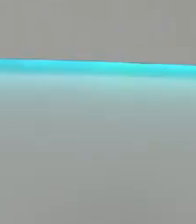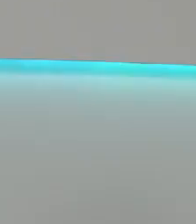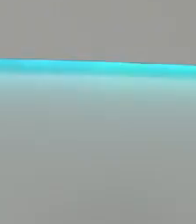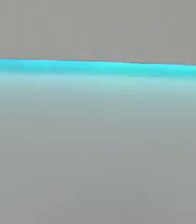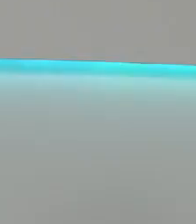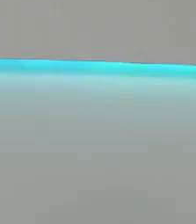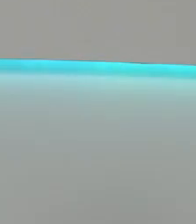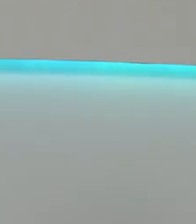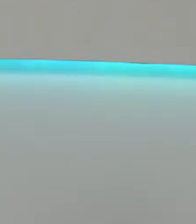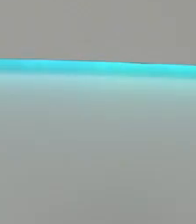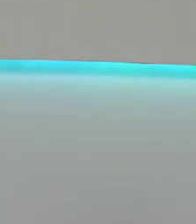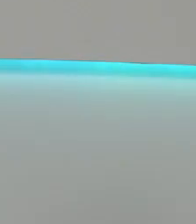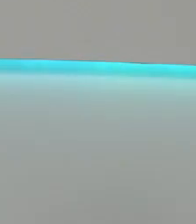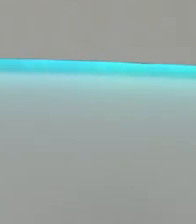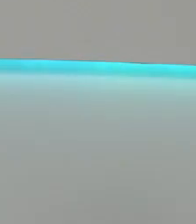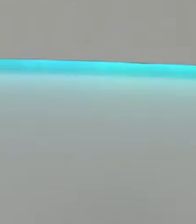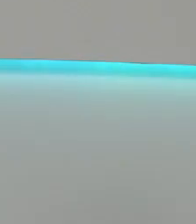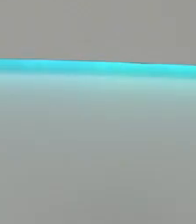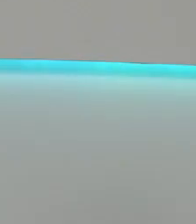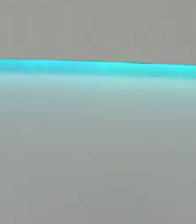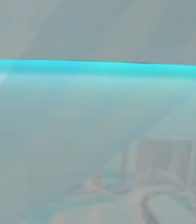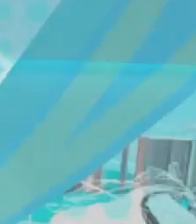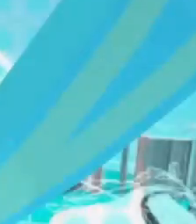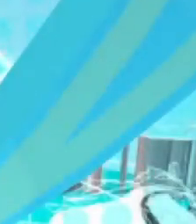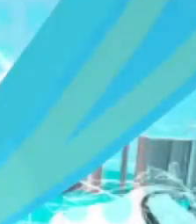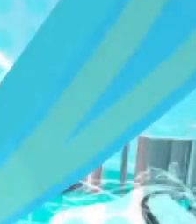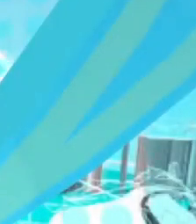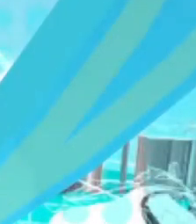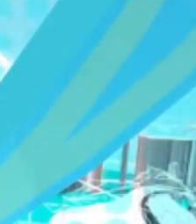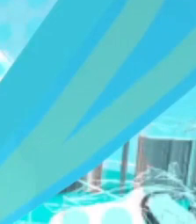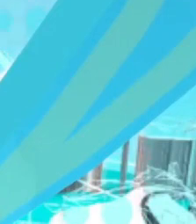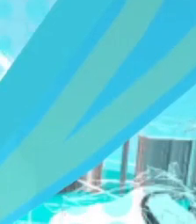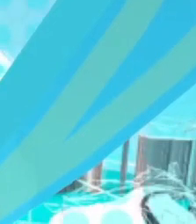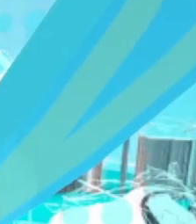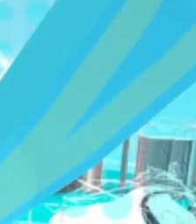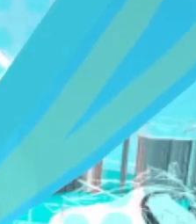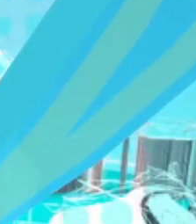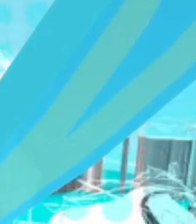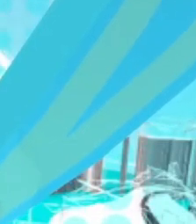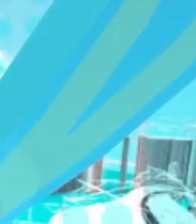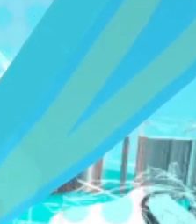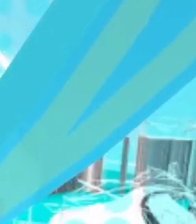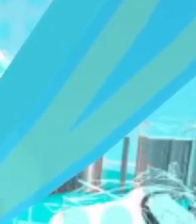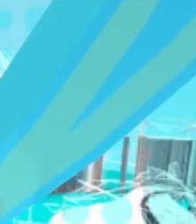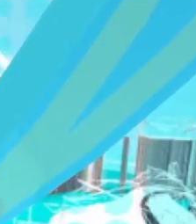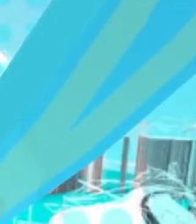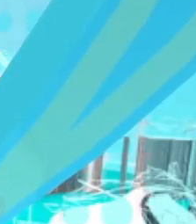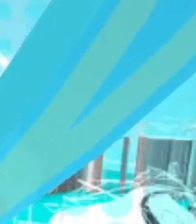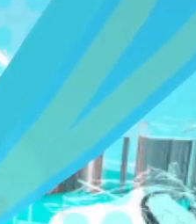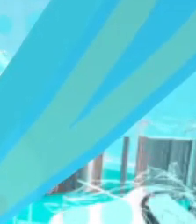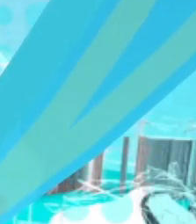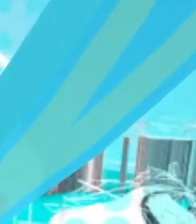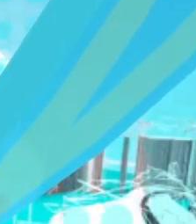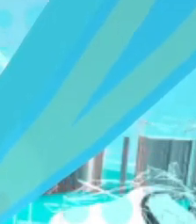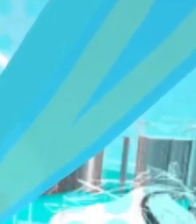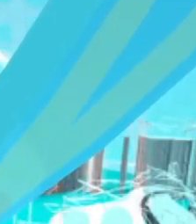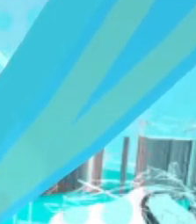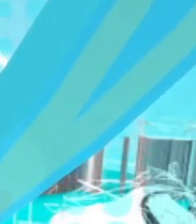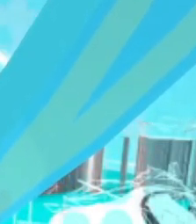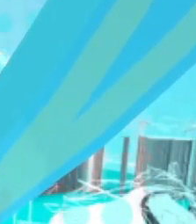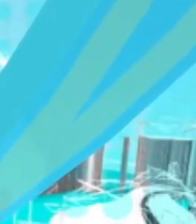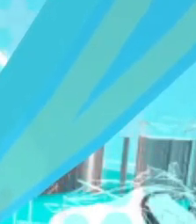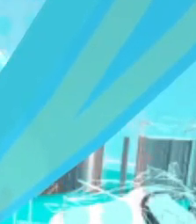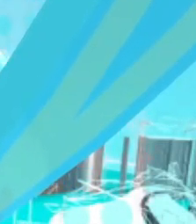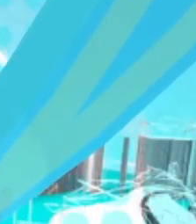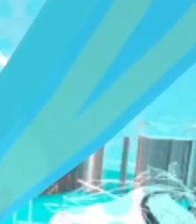A las 7 de la noche con 23 minutos vamos a repasar cómo estará la compra y venta del dólar para mañana. Según la información que brinda el Banco Central de Costa Rica,